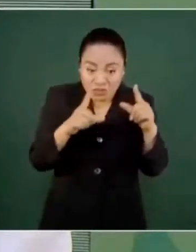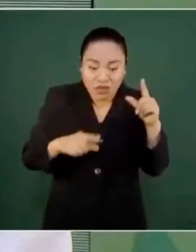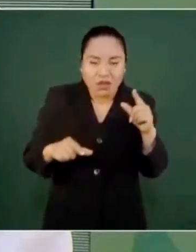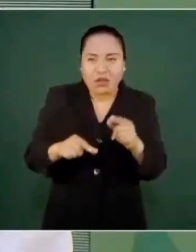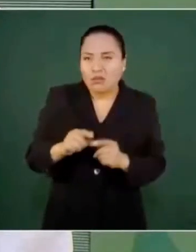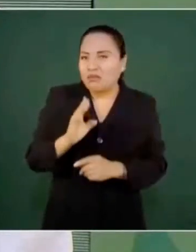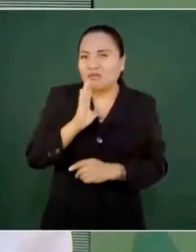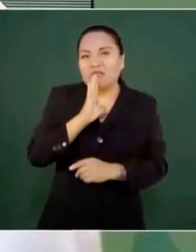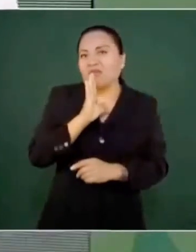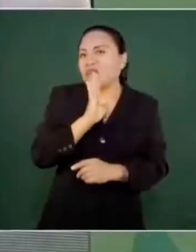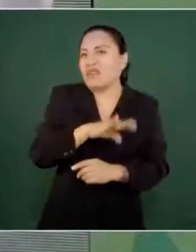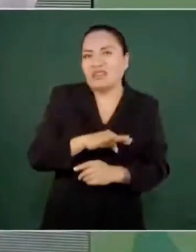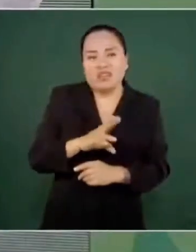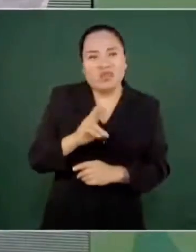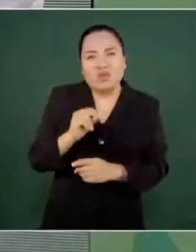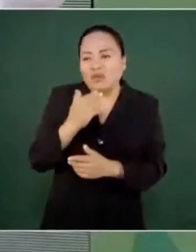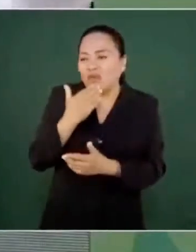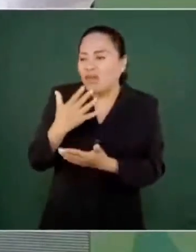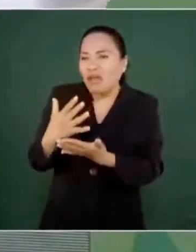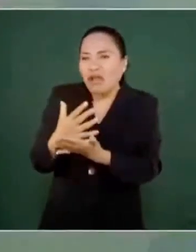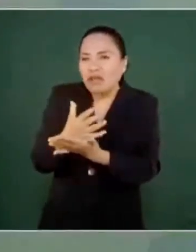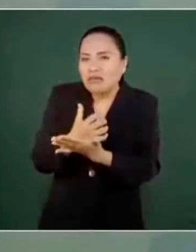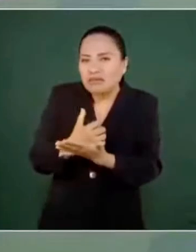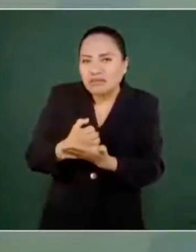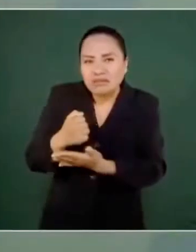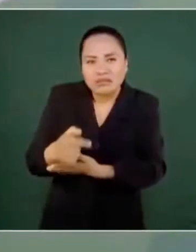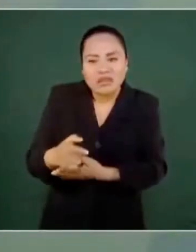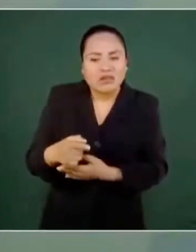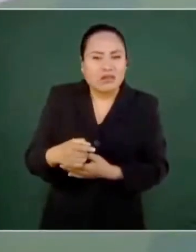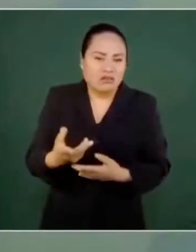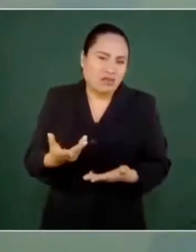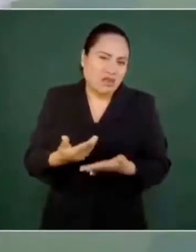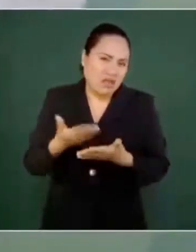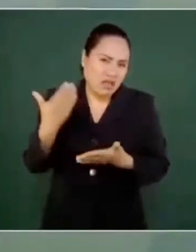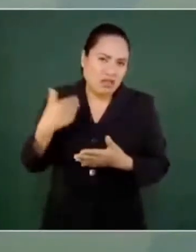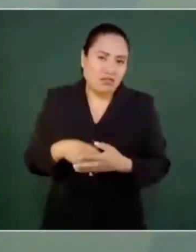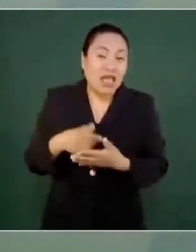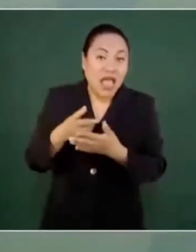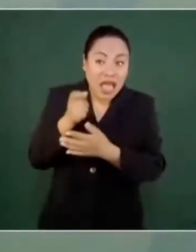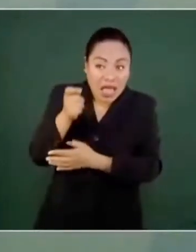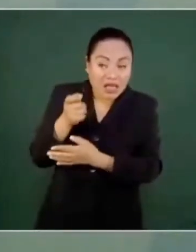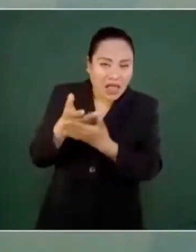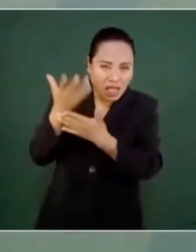ese era Repsol.